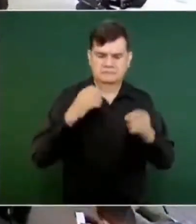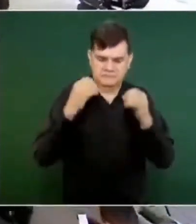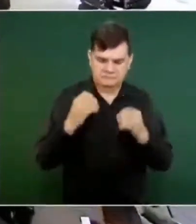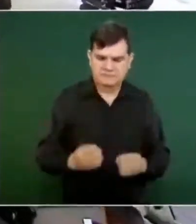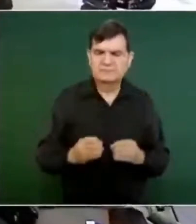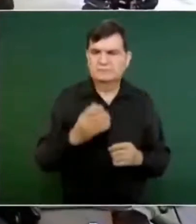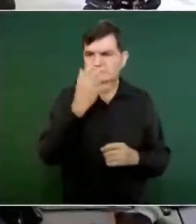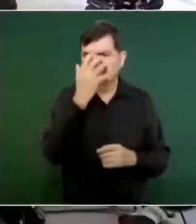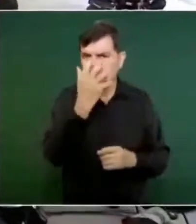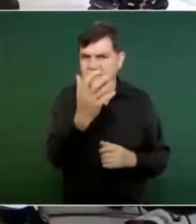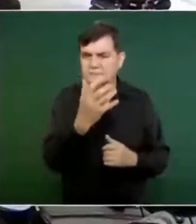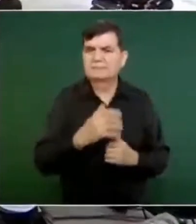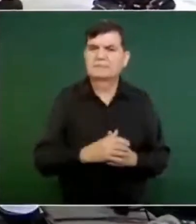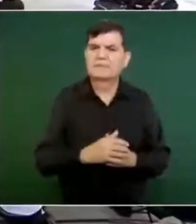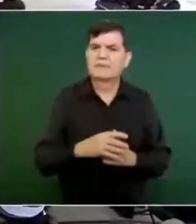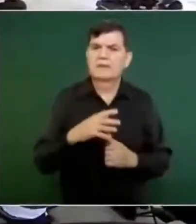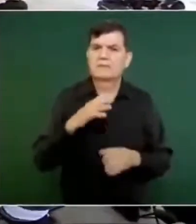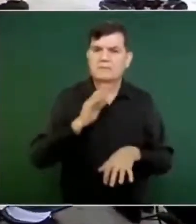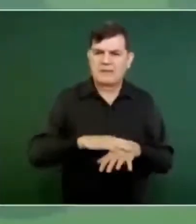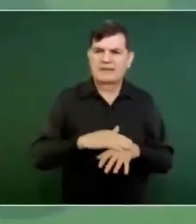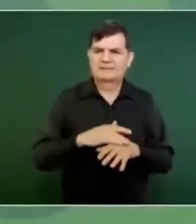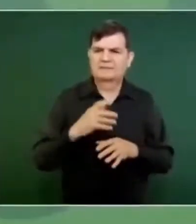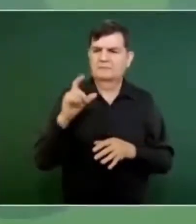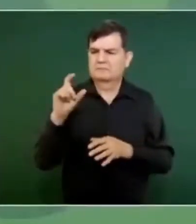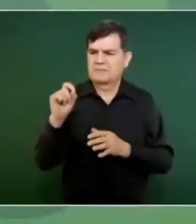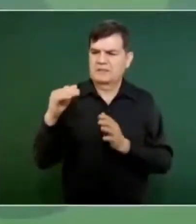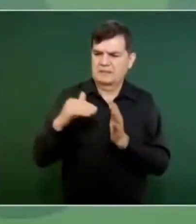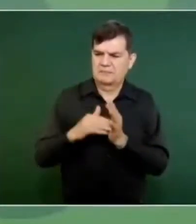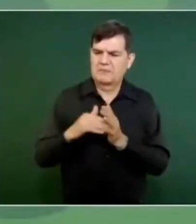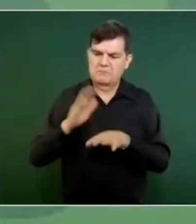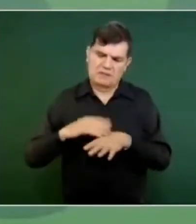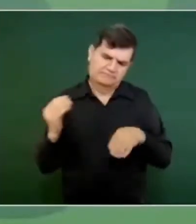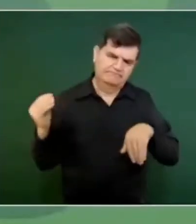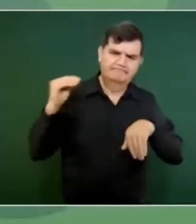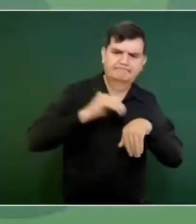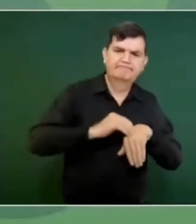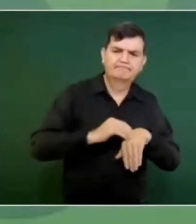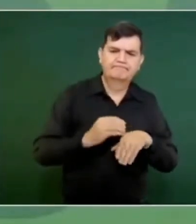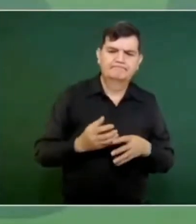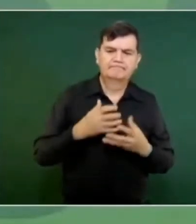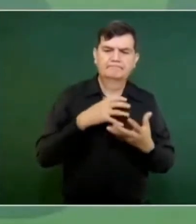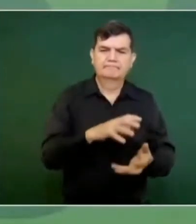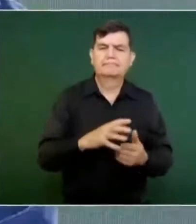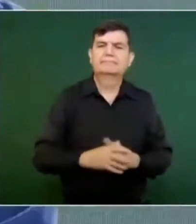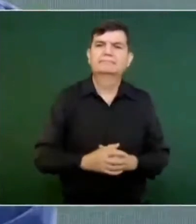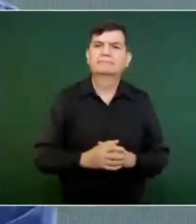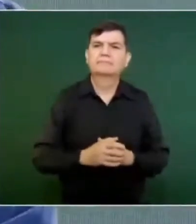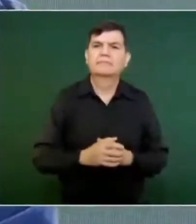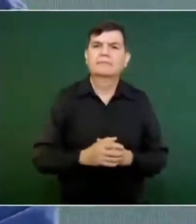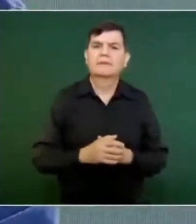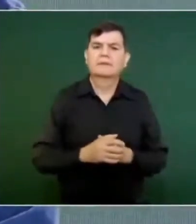otros 20 mil y